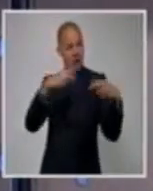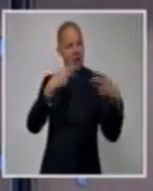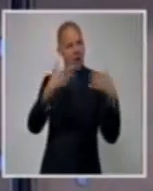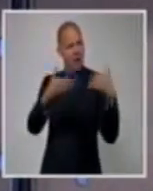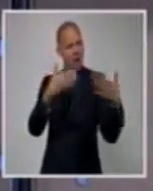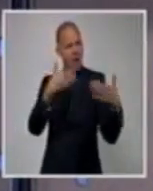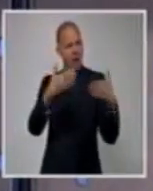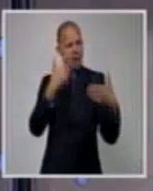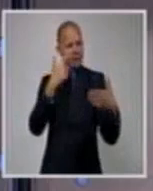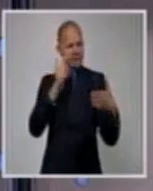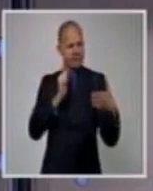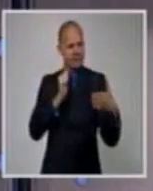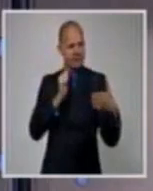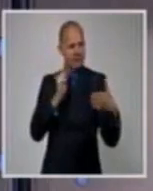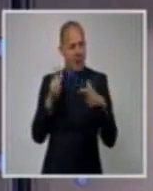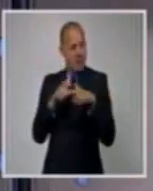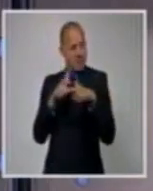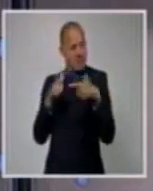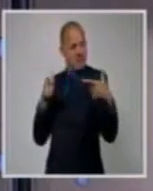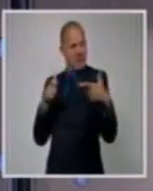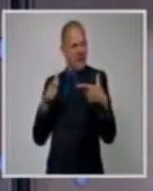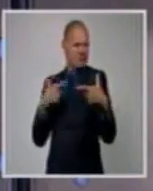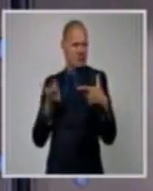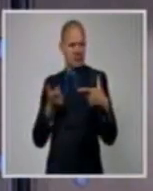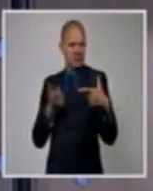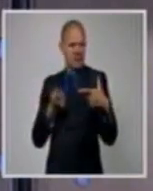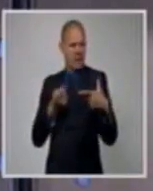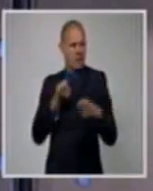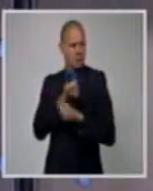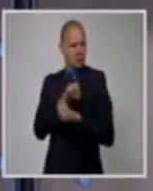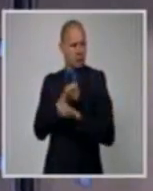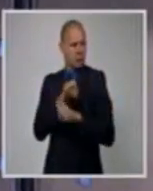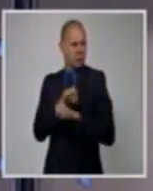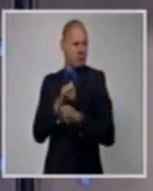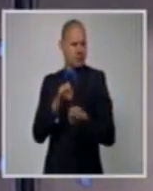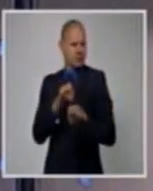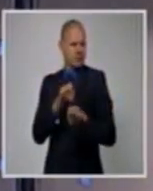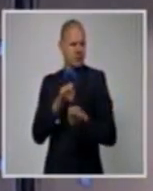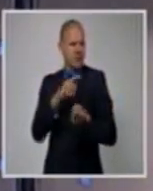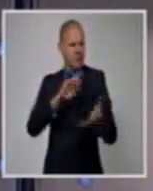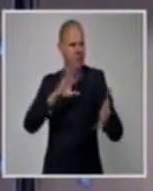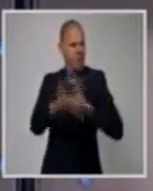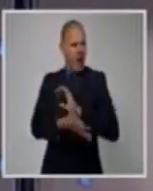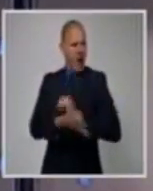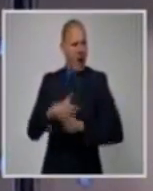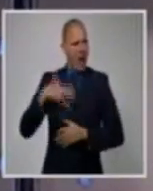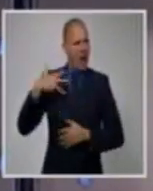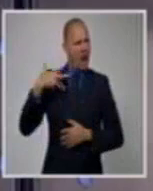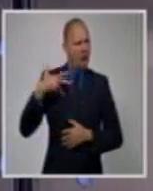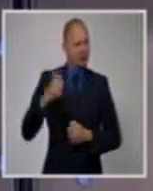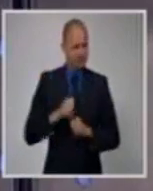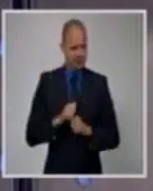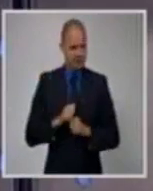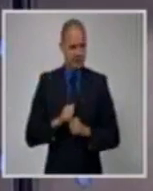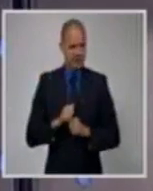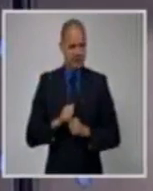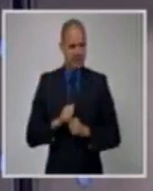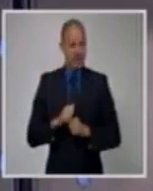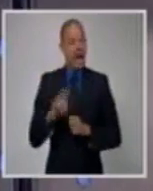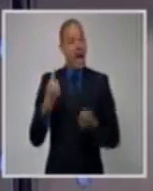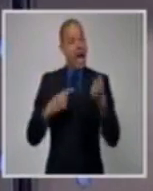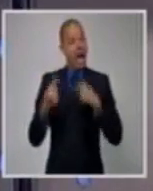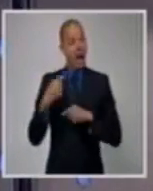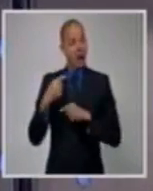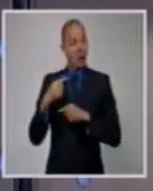provocar, de provocar a las autoridades. Hubo quien además trató de organizar a esos jóvenes, de seducirlos